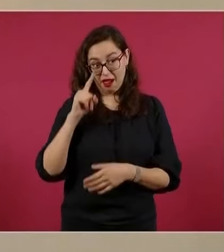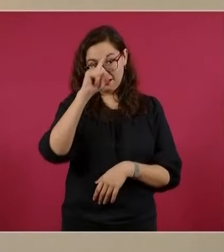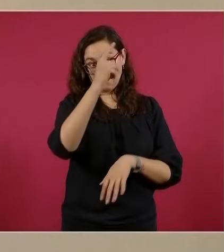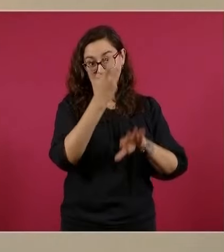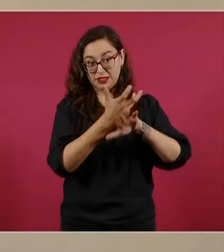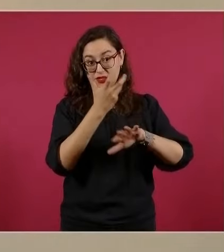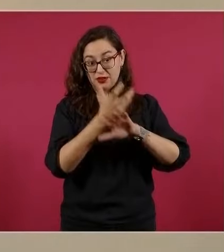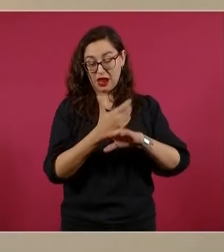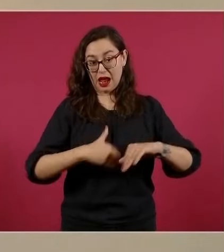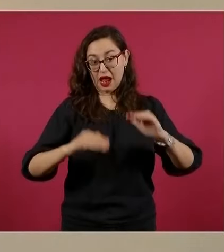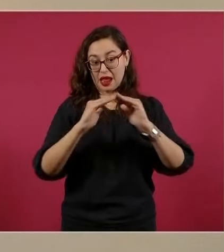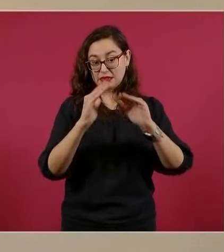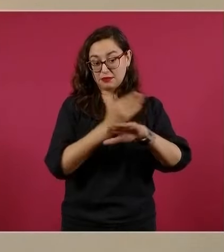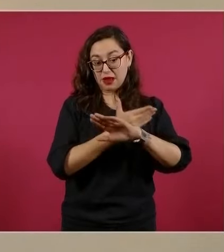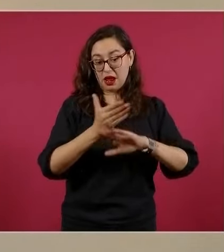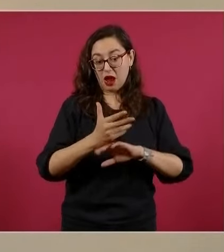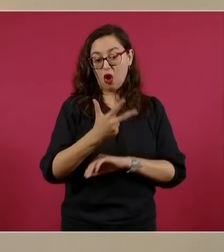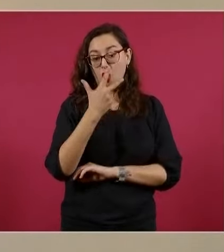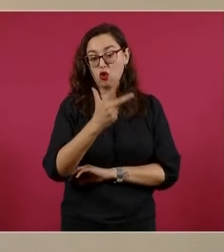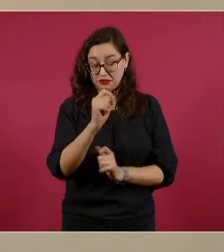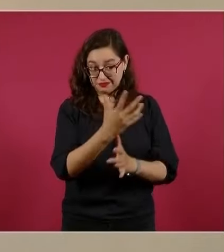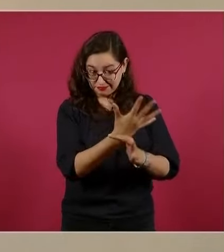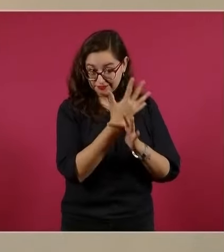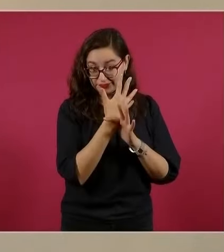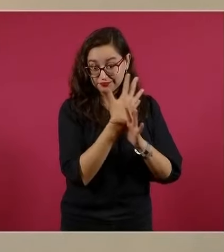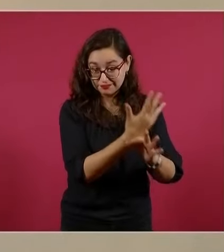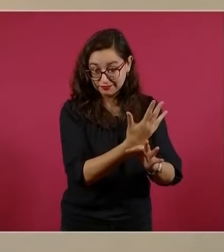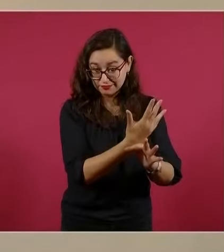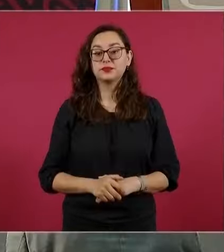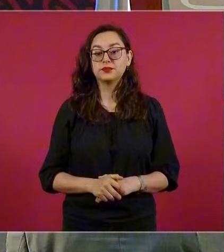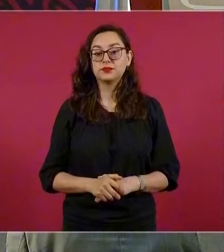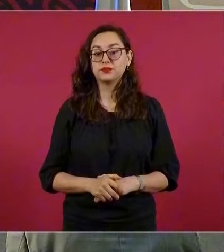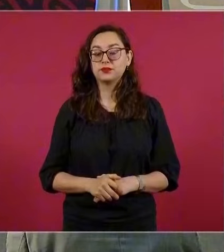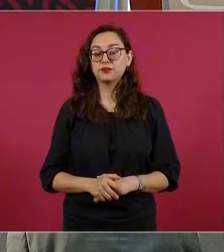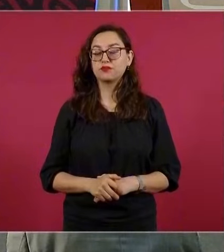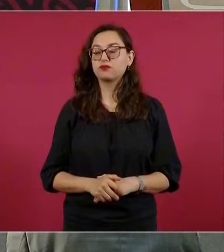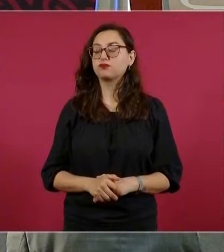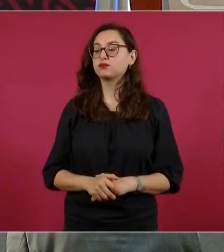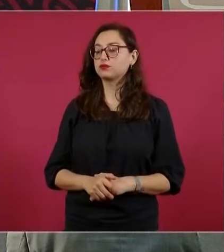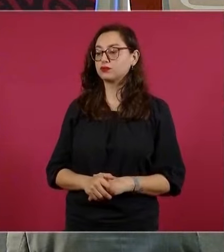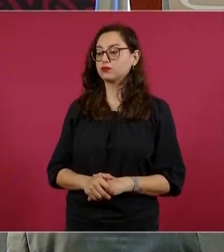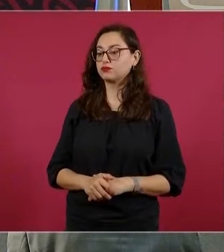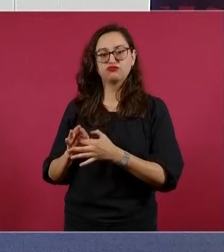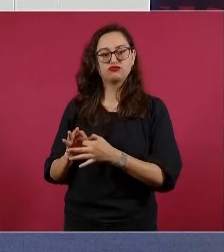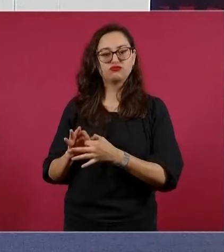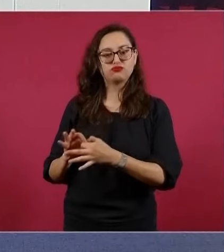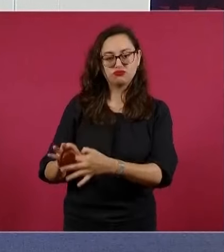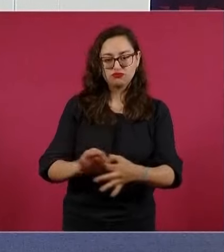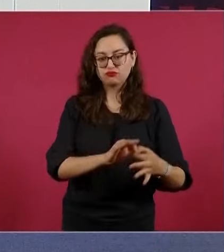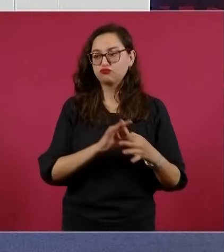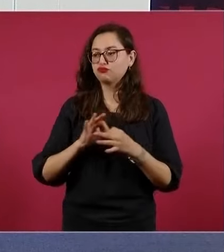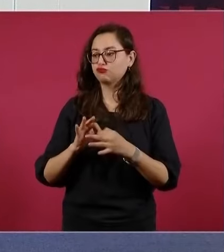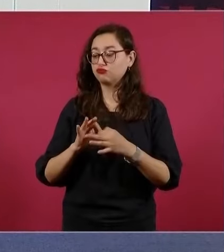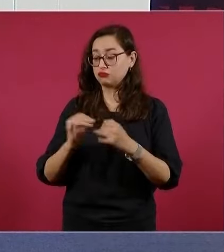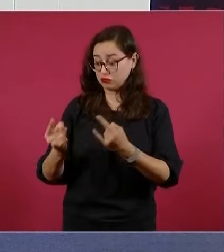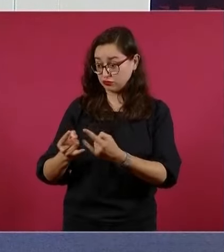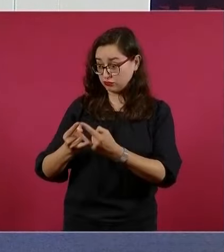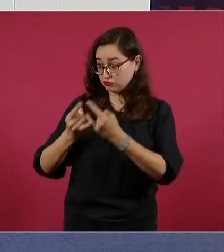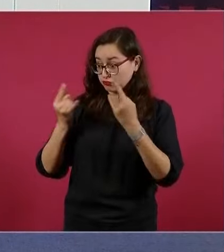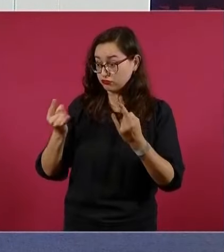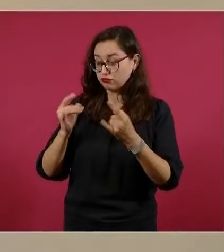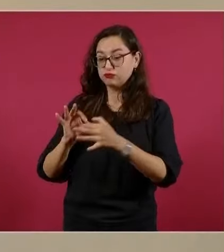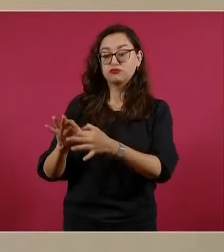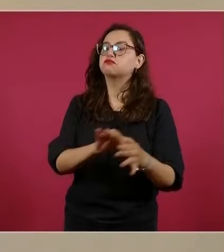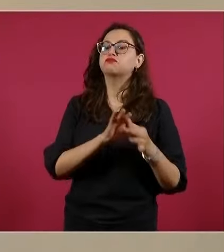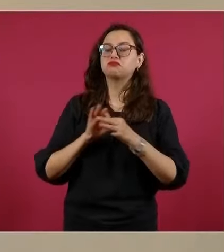el 8 de julio de 2020. Dijo entonces, nos une el comercio, la historia, la